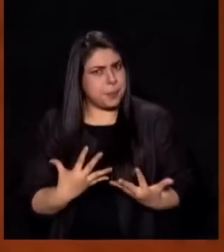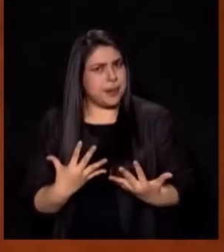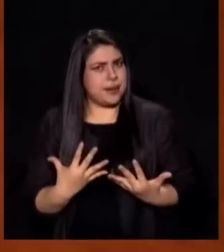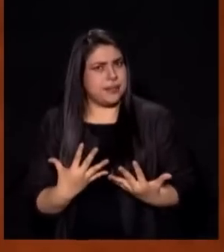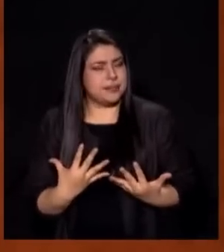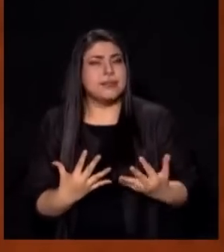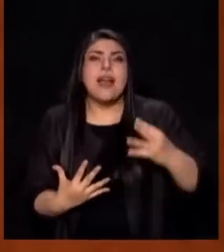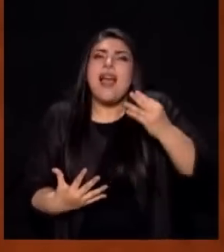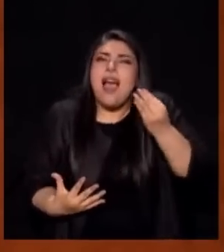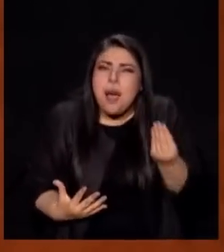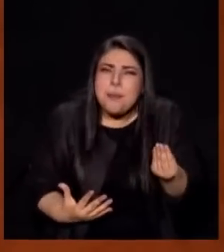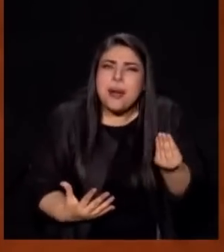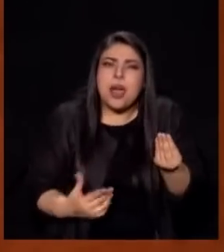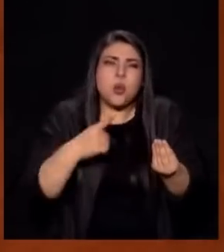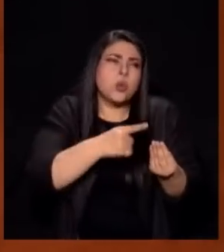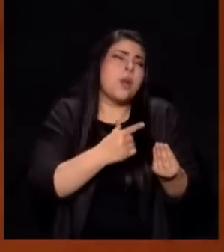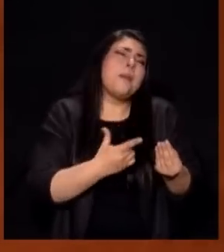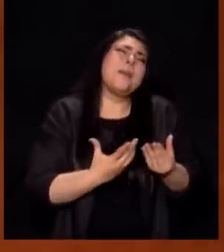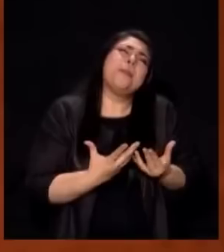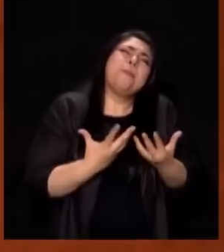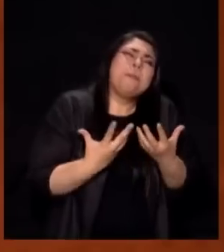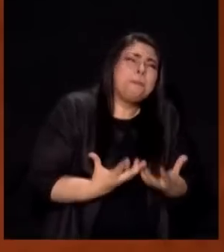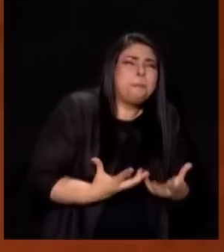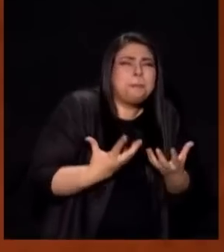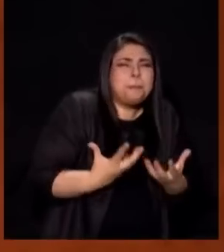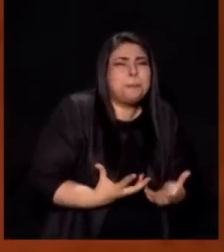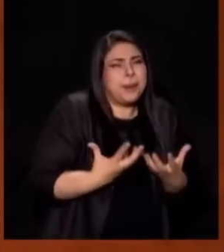No os hagáis Perezosos